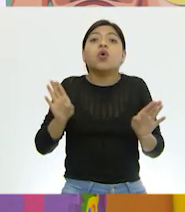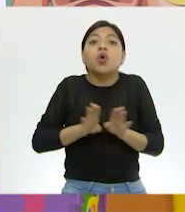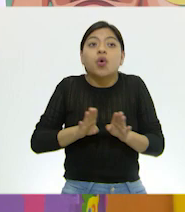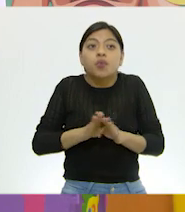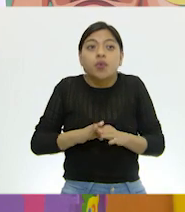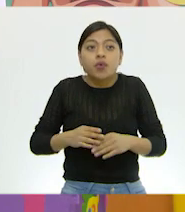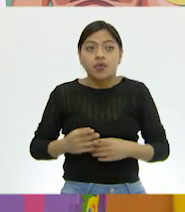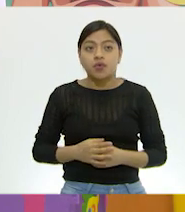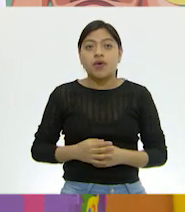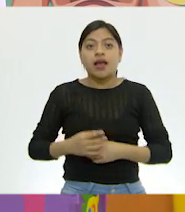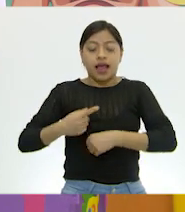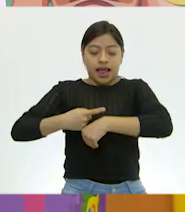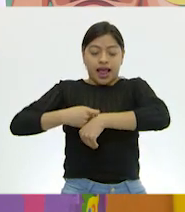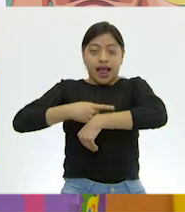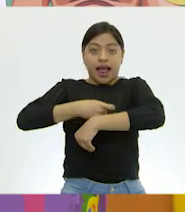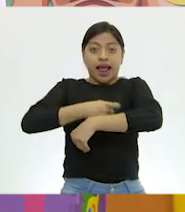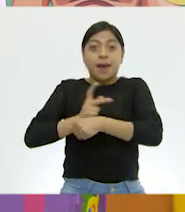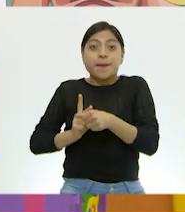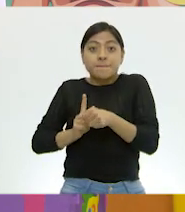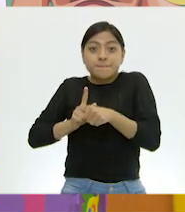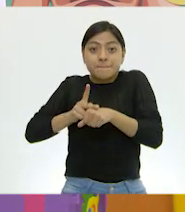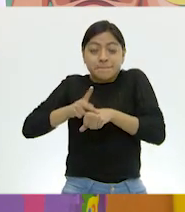por su piel.